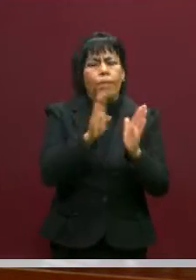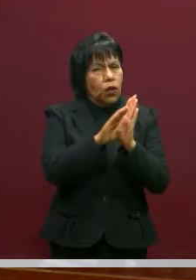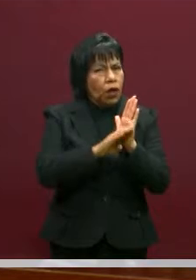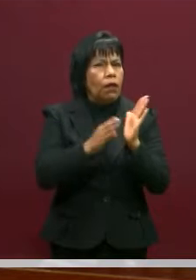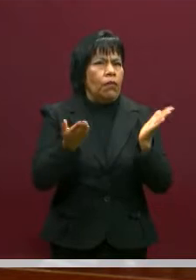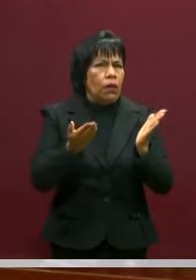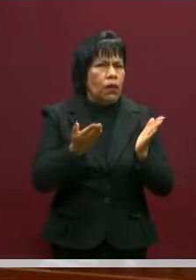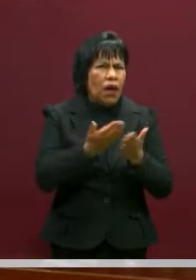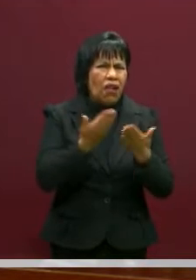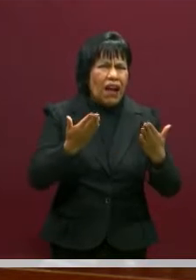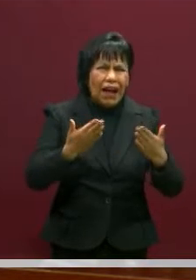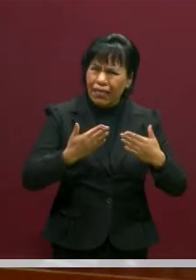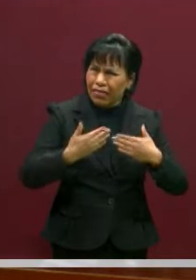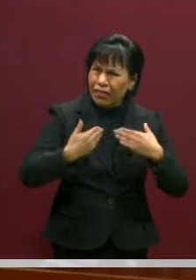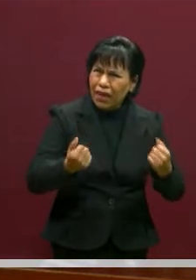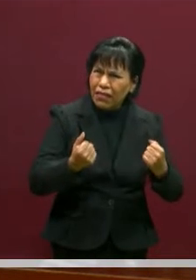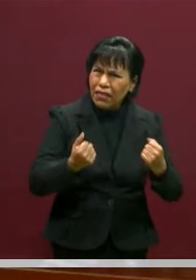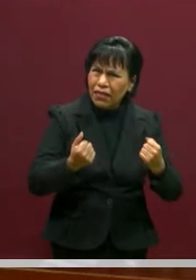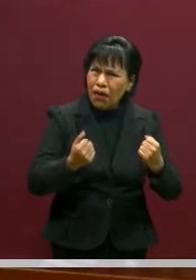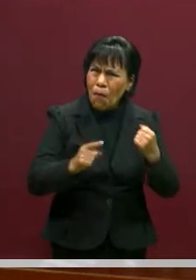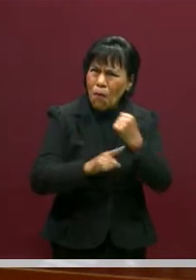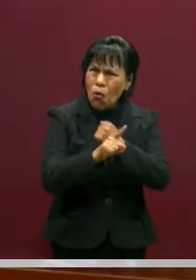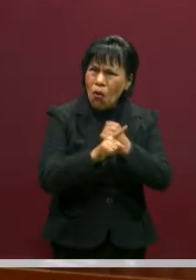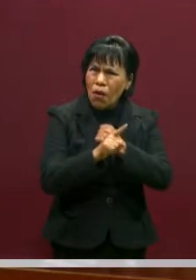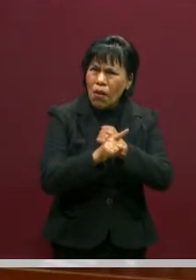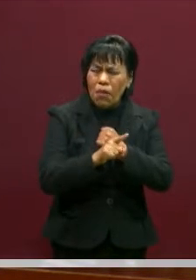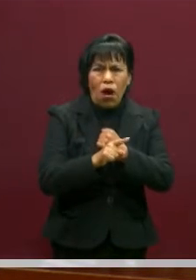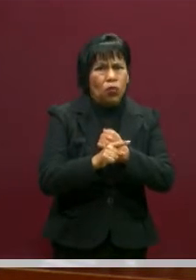¿estamos comprendiendo la magnitud del problema?